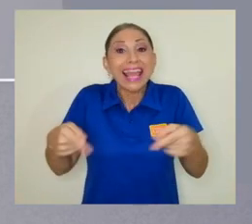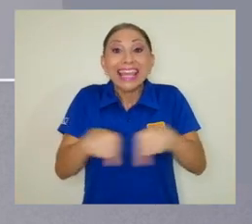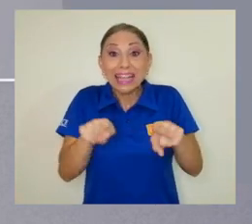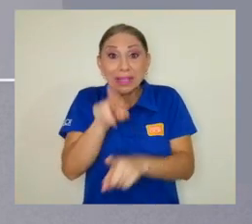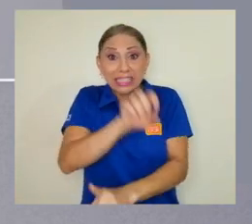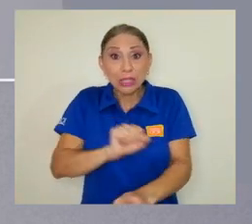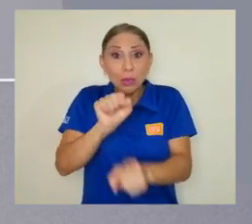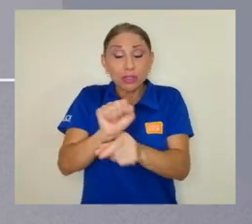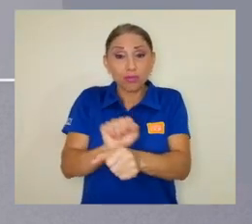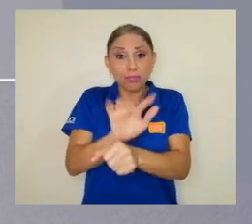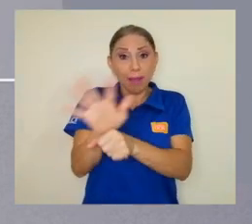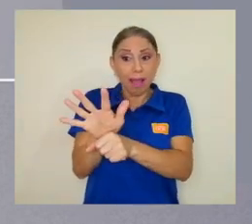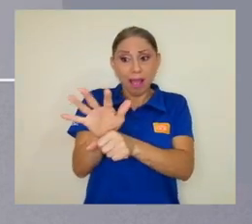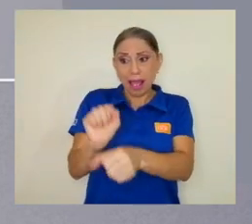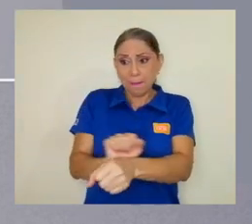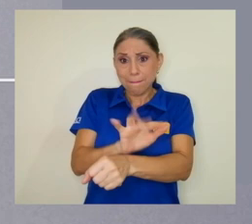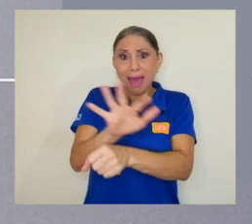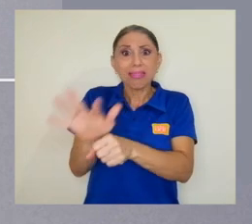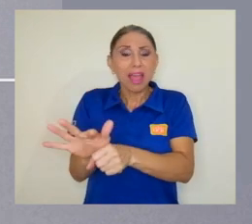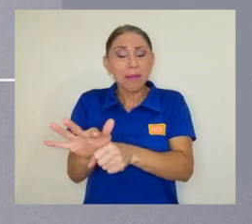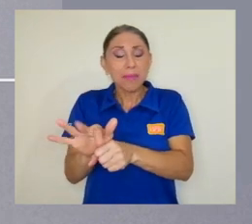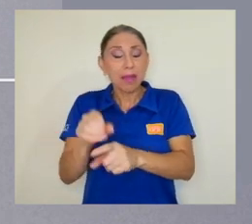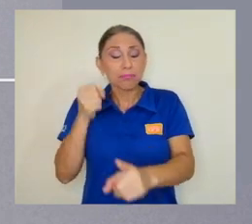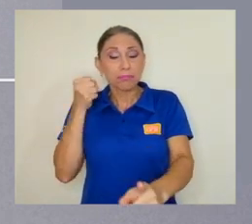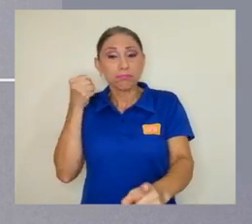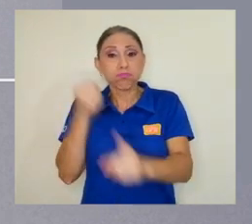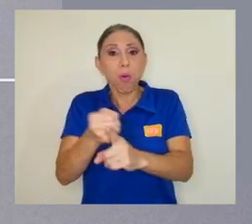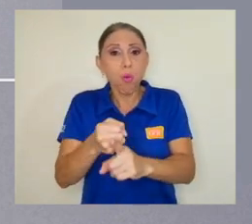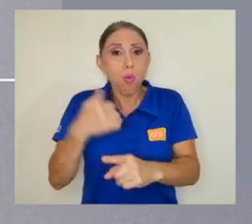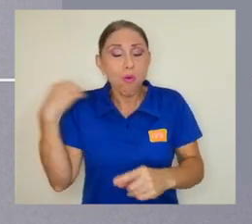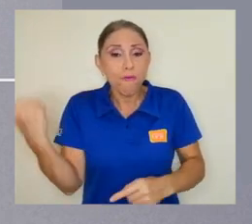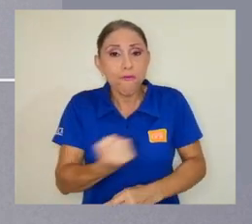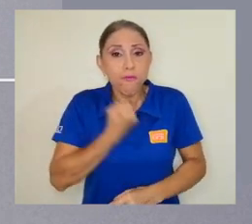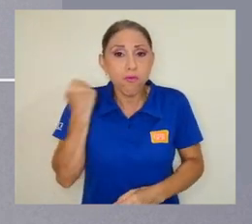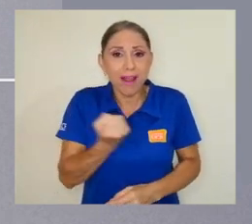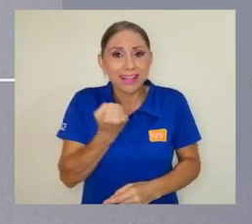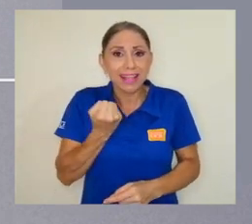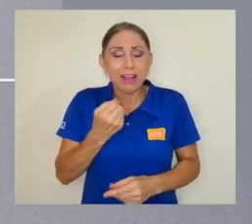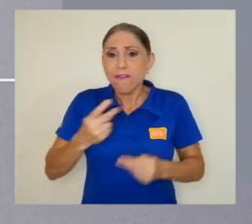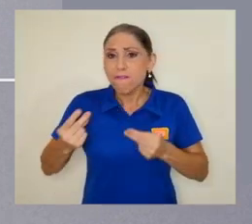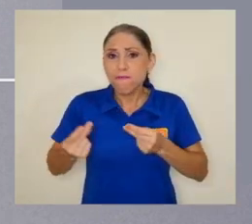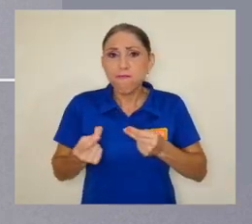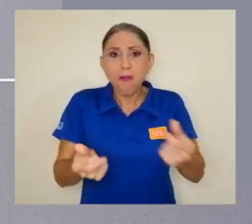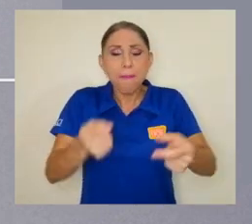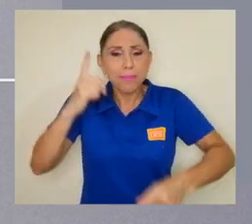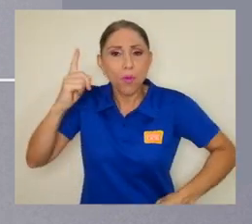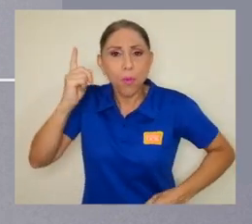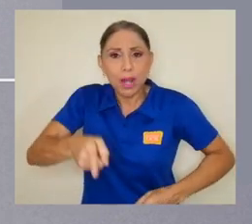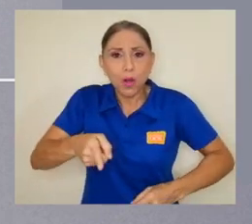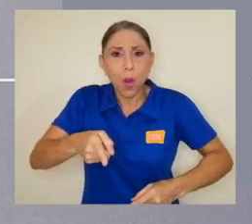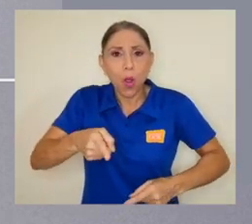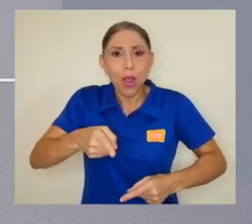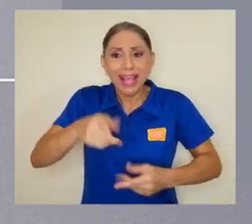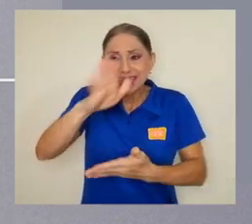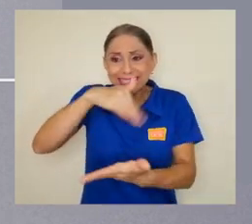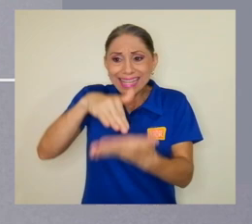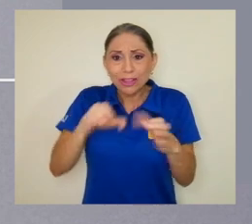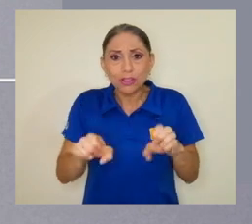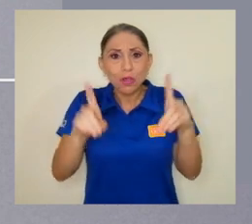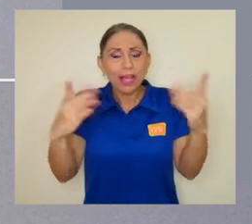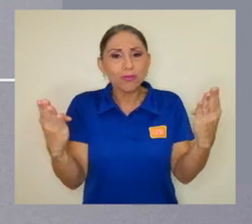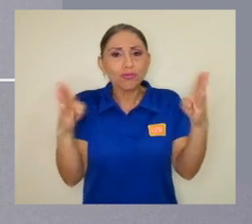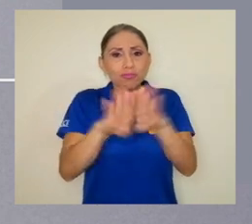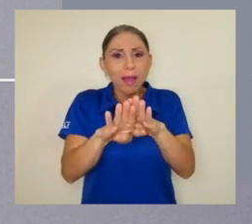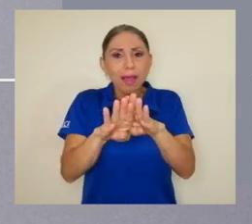La pandemia nos golpeó como un meteorito y obligó de la noche a la mañana al cierre de los centros educativos